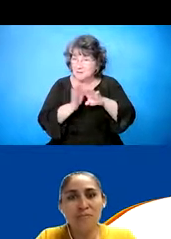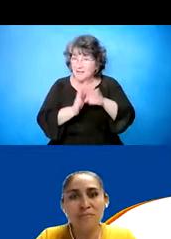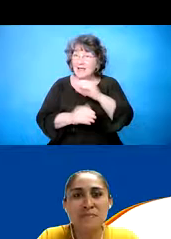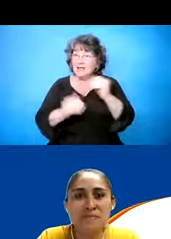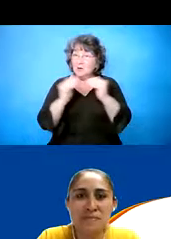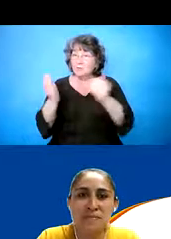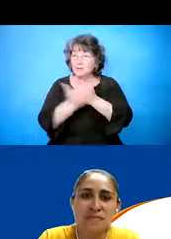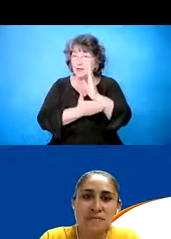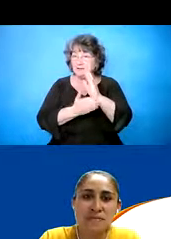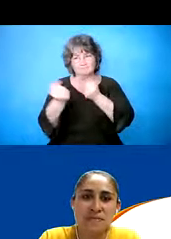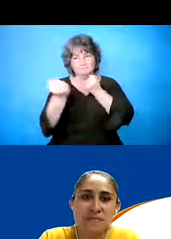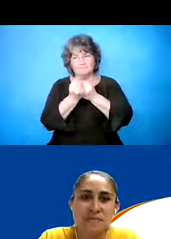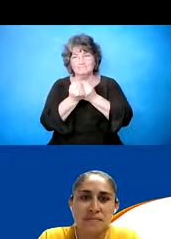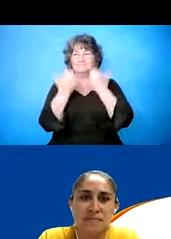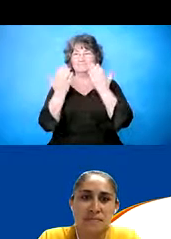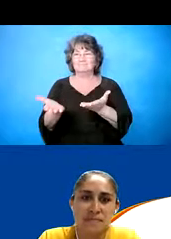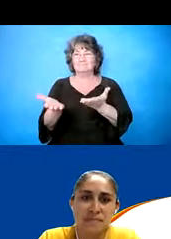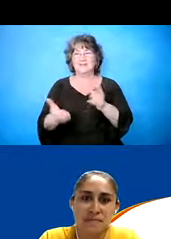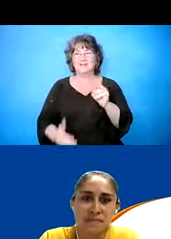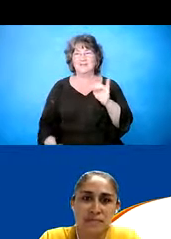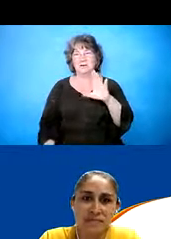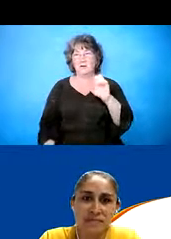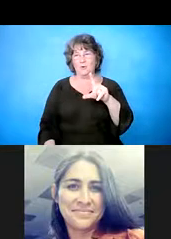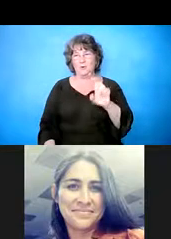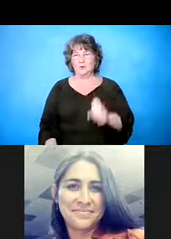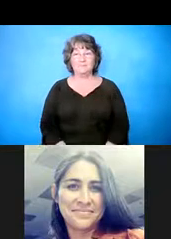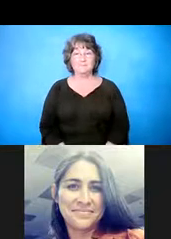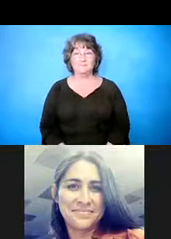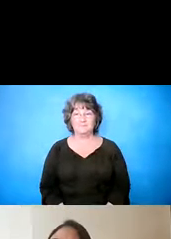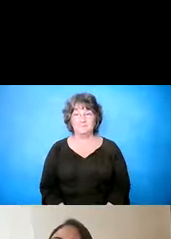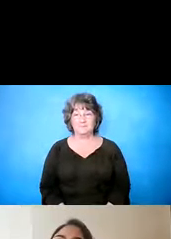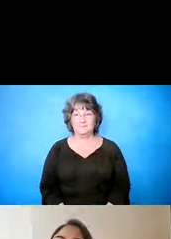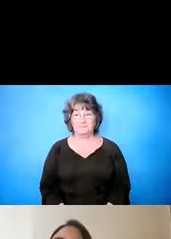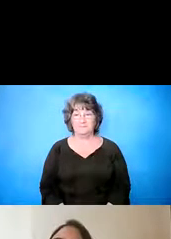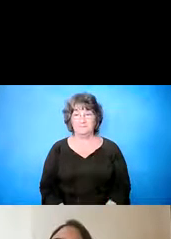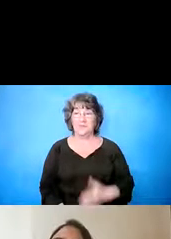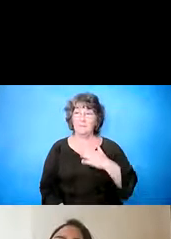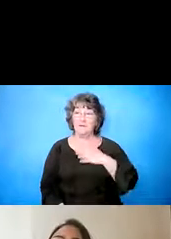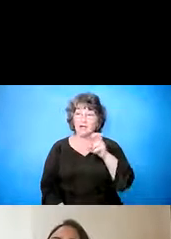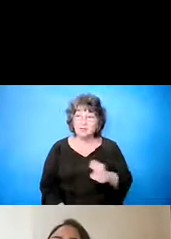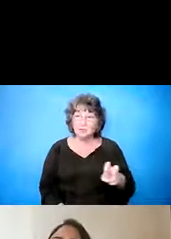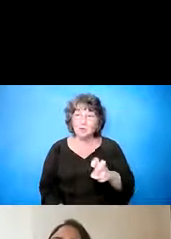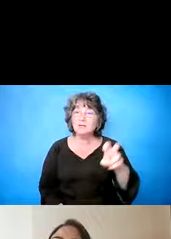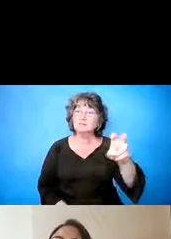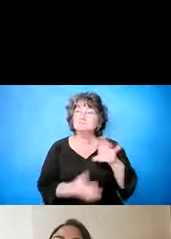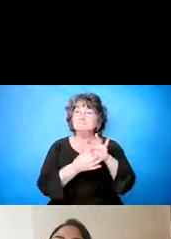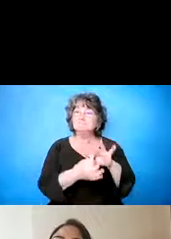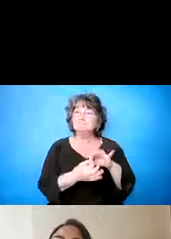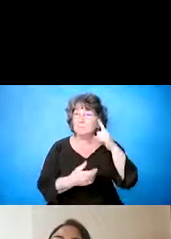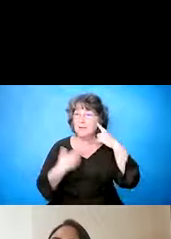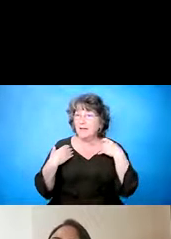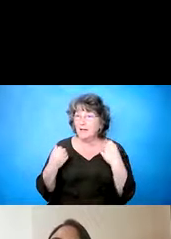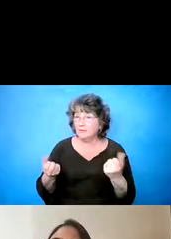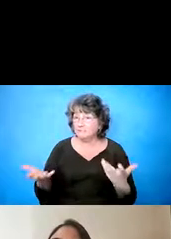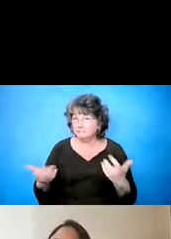el conjunto de disciplinidades para la